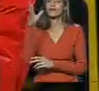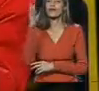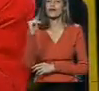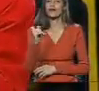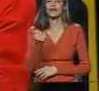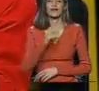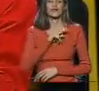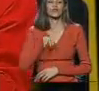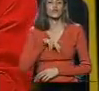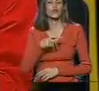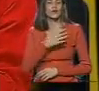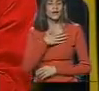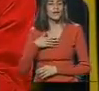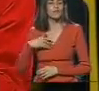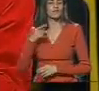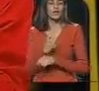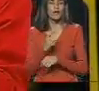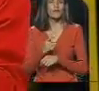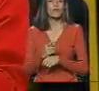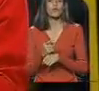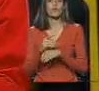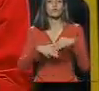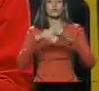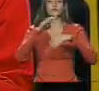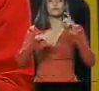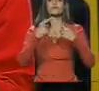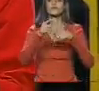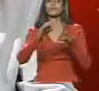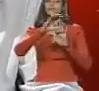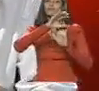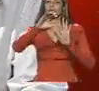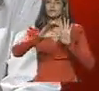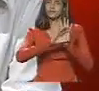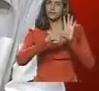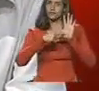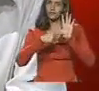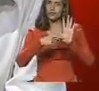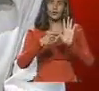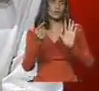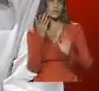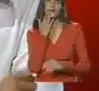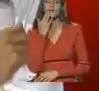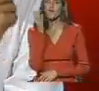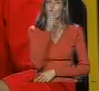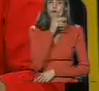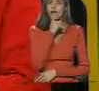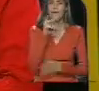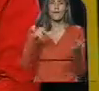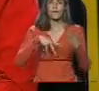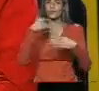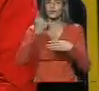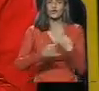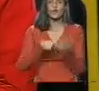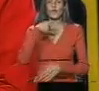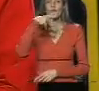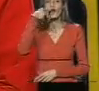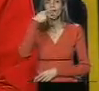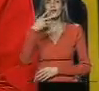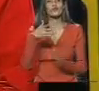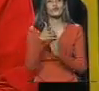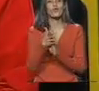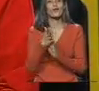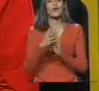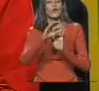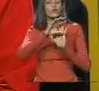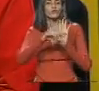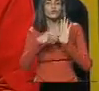el país que estamos obligados a construir. Pero la Constitución, si nosotros no tenemos un proyecto político más allá de la